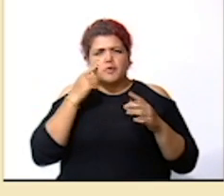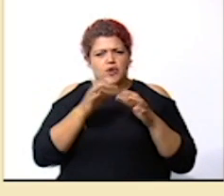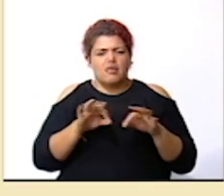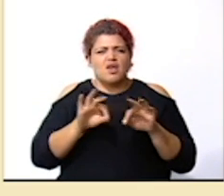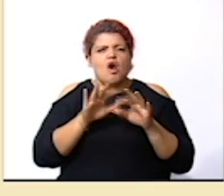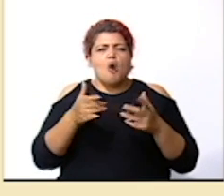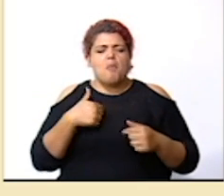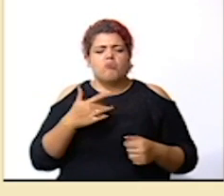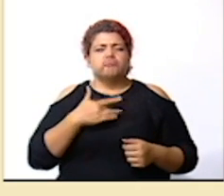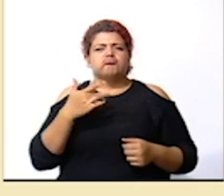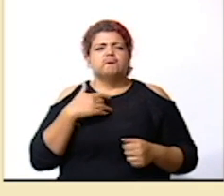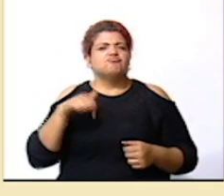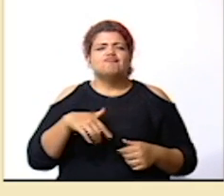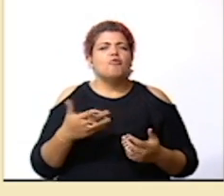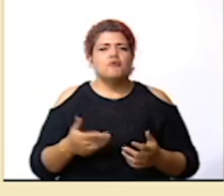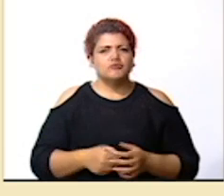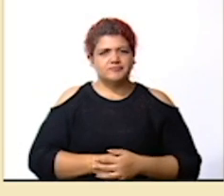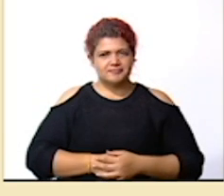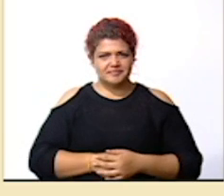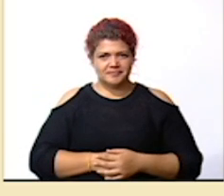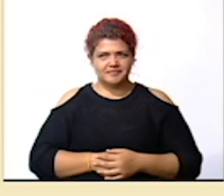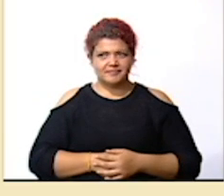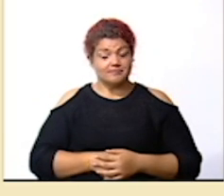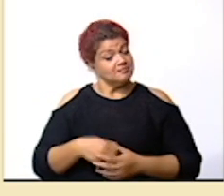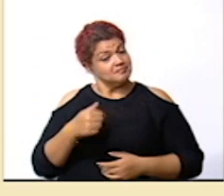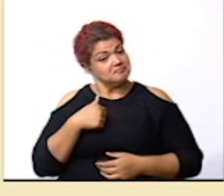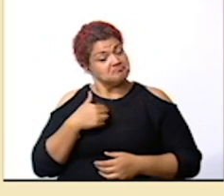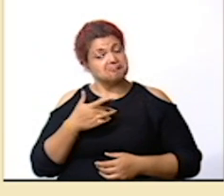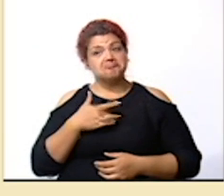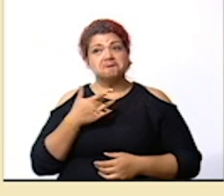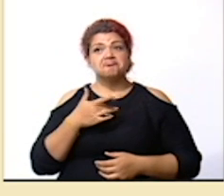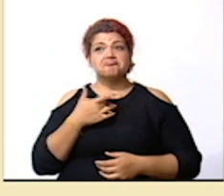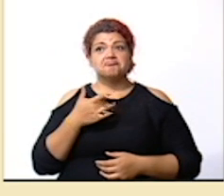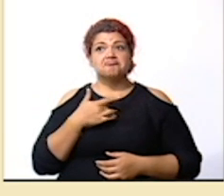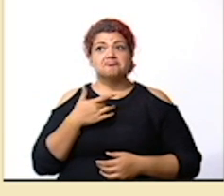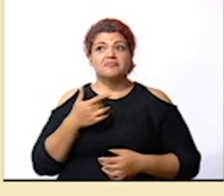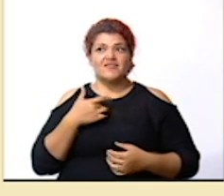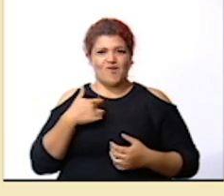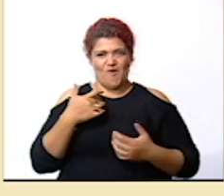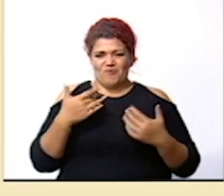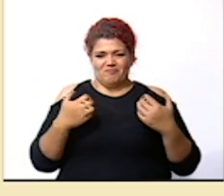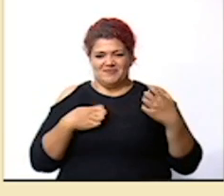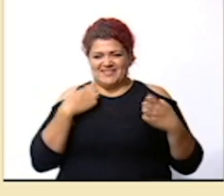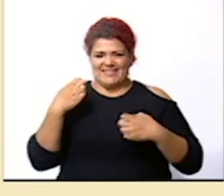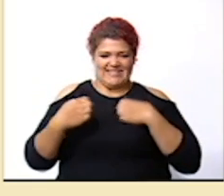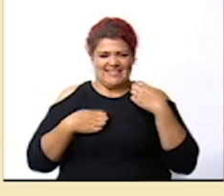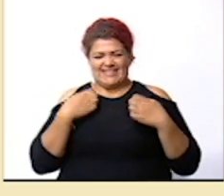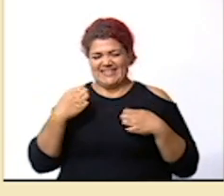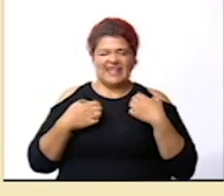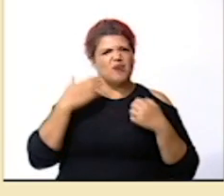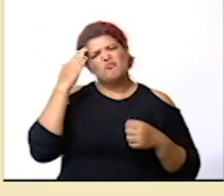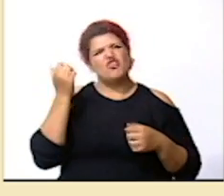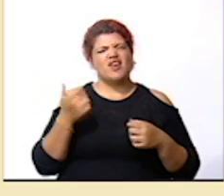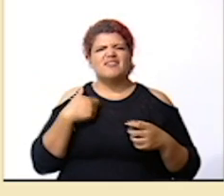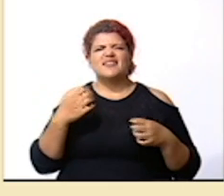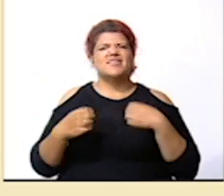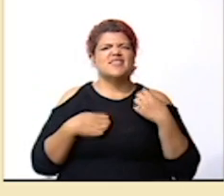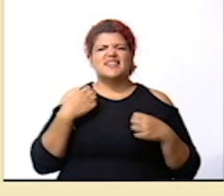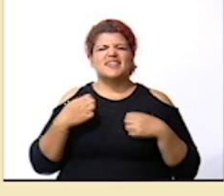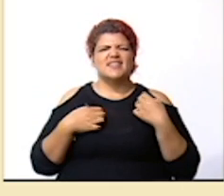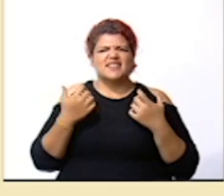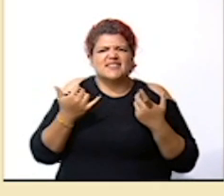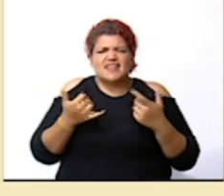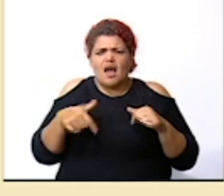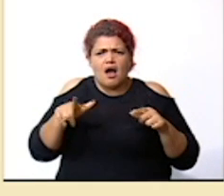cómo me sentí el día de hoy yo me sentí sumamente emocionada, ¿por qué? bueno, porque vamos aquí,